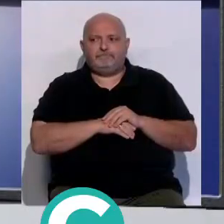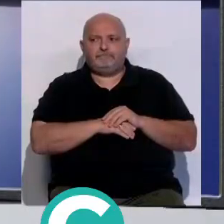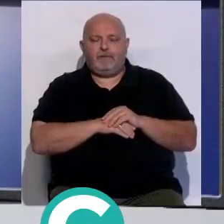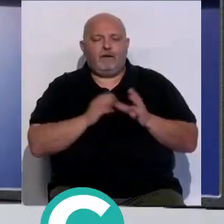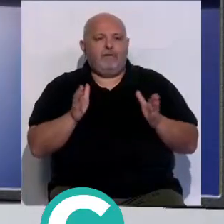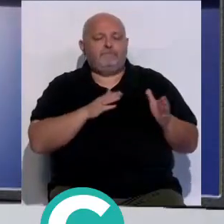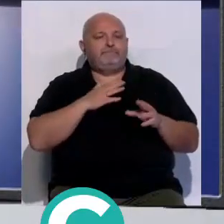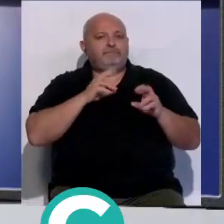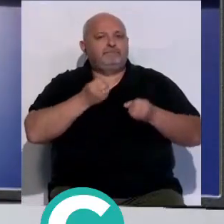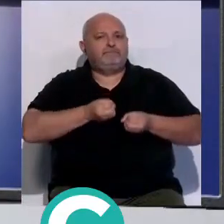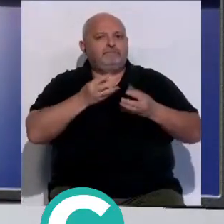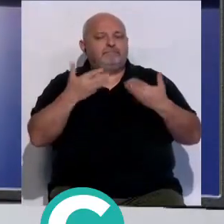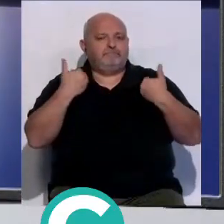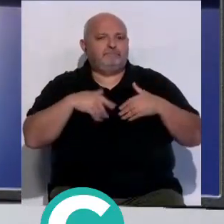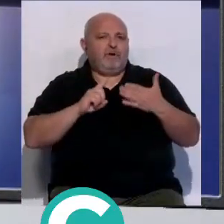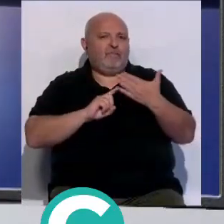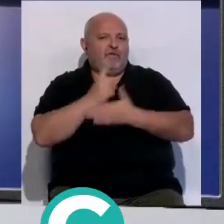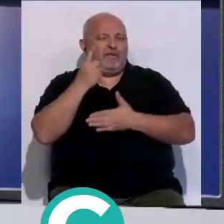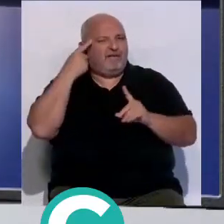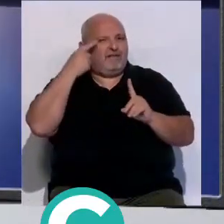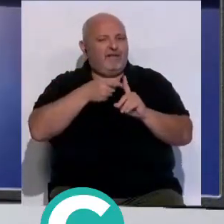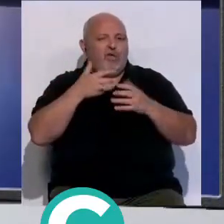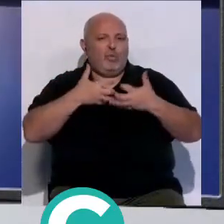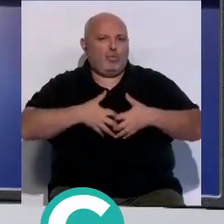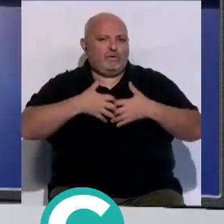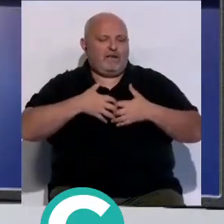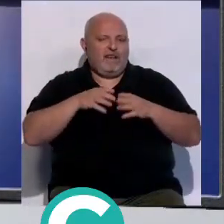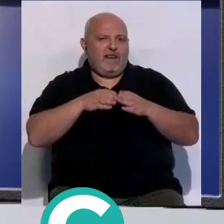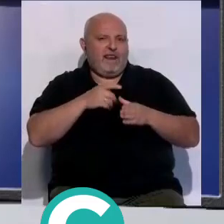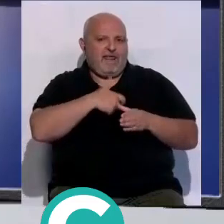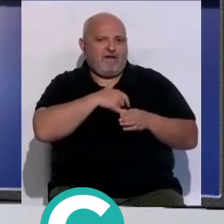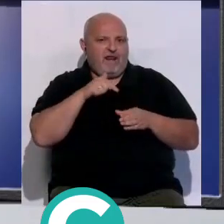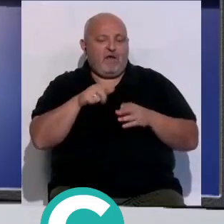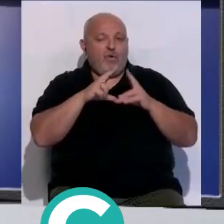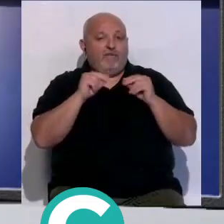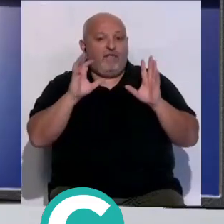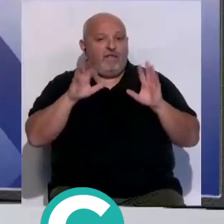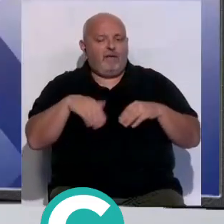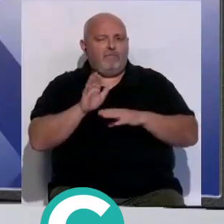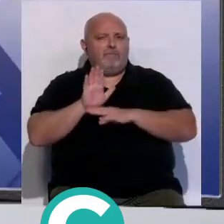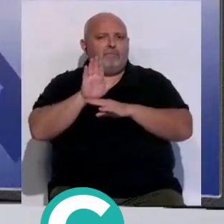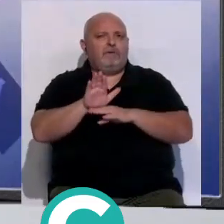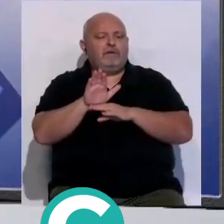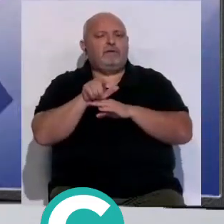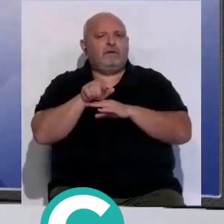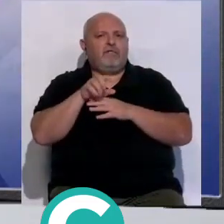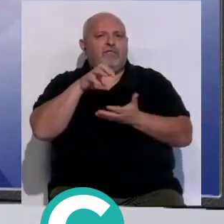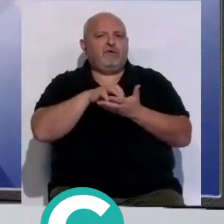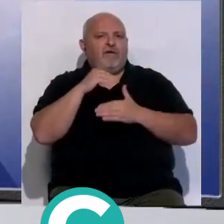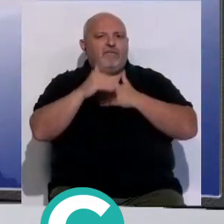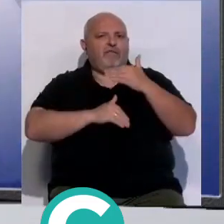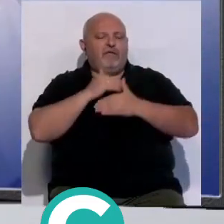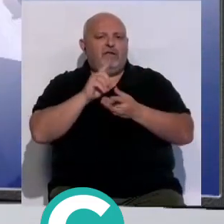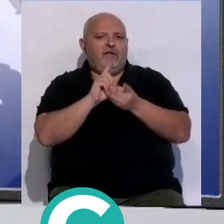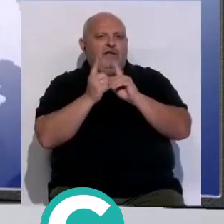Les hablamos ahora de innovación enfocada a la industria naval. La Universidad de Cádiz se presentaba centro avanzado